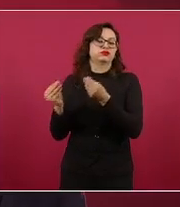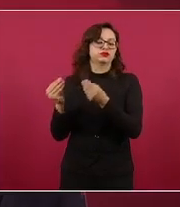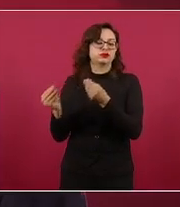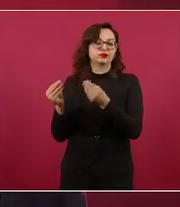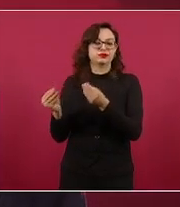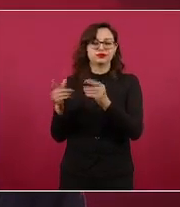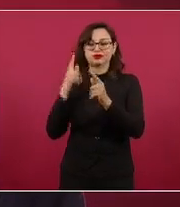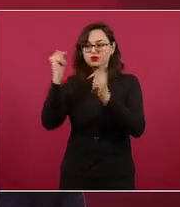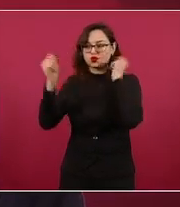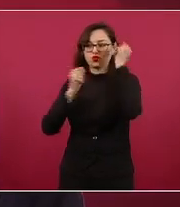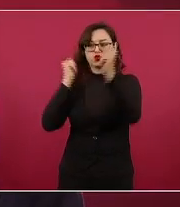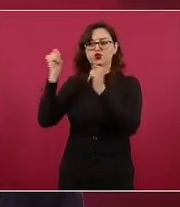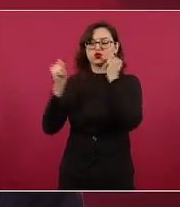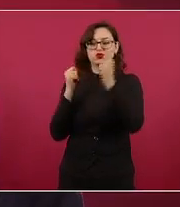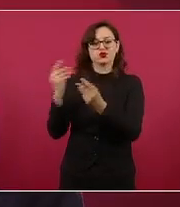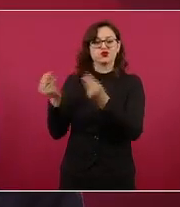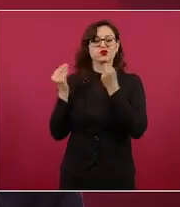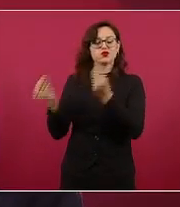turística